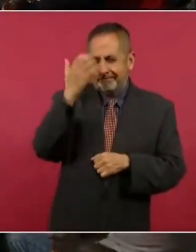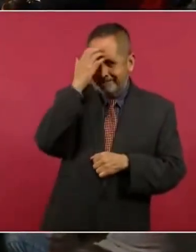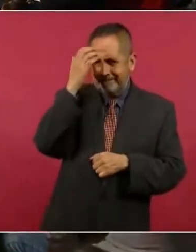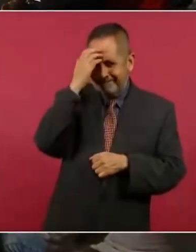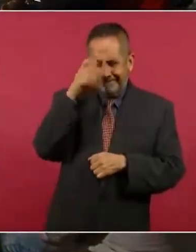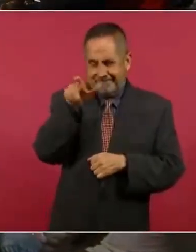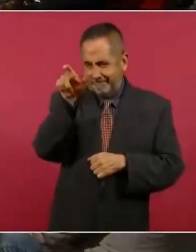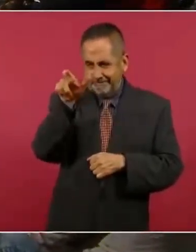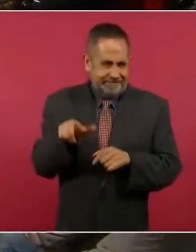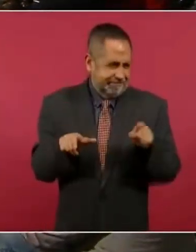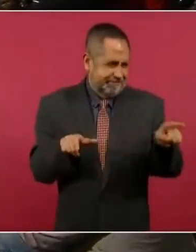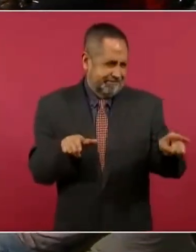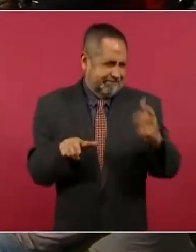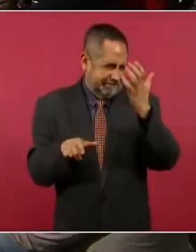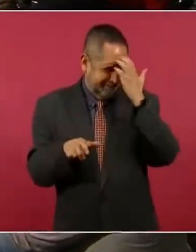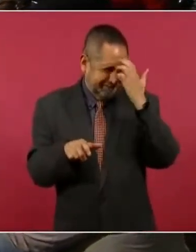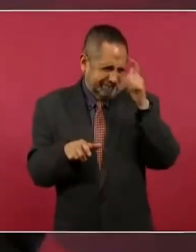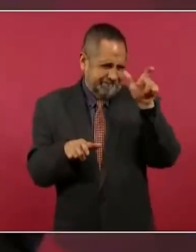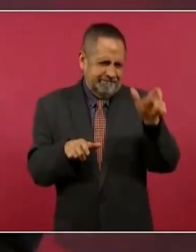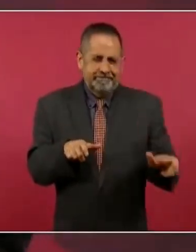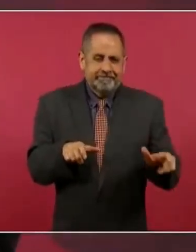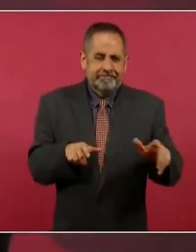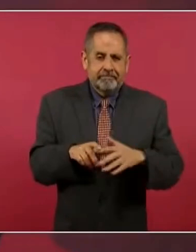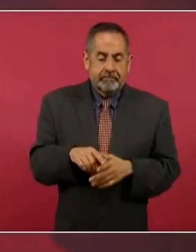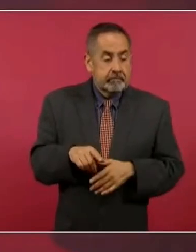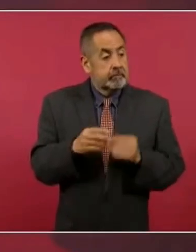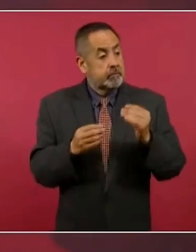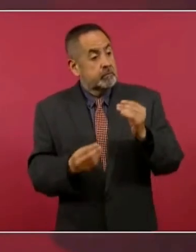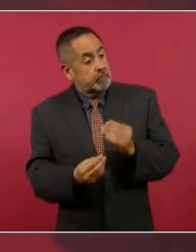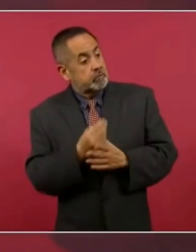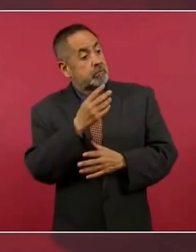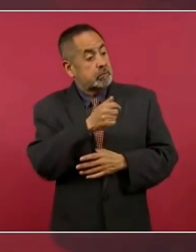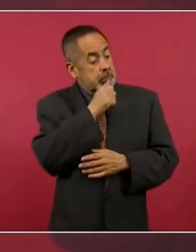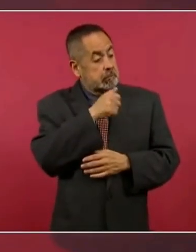No hay para dónde hacerse.